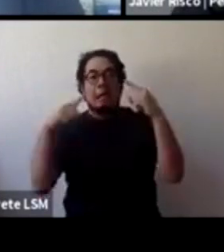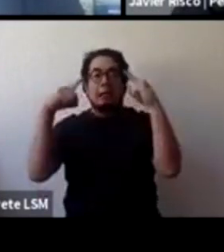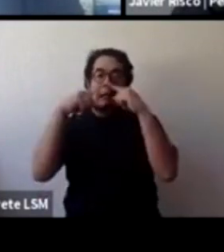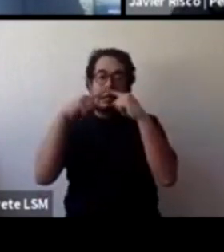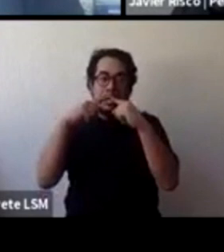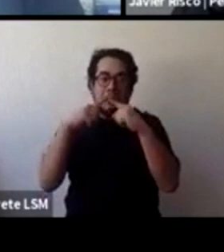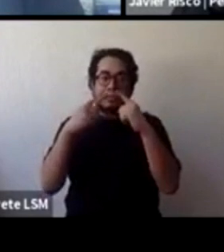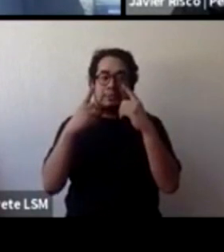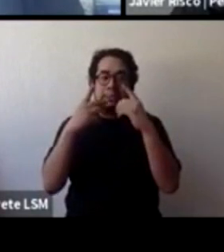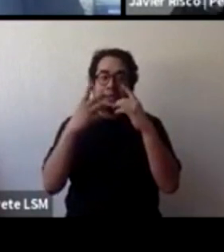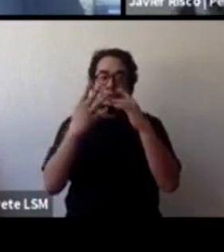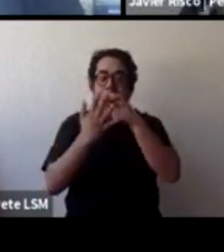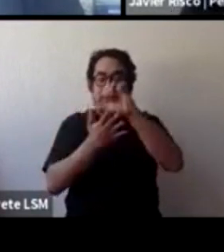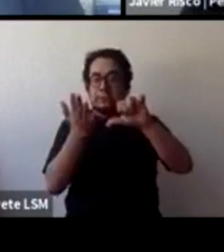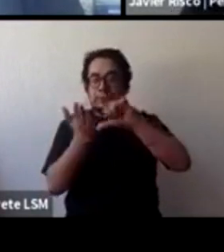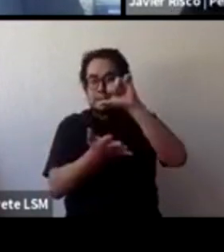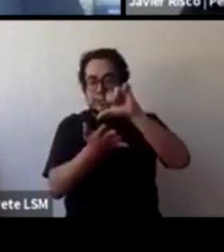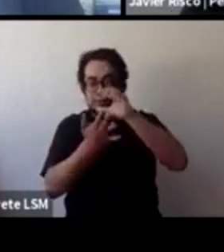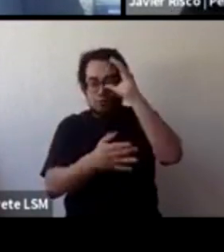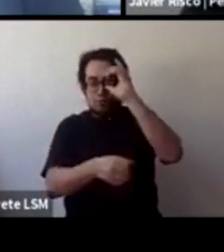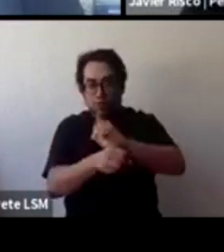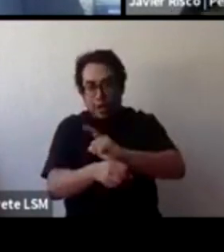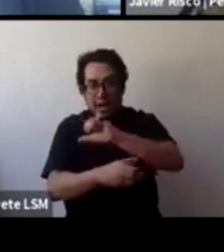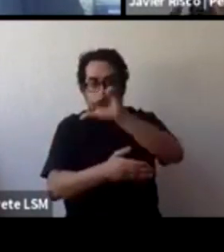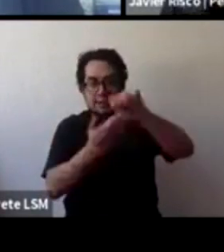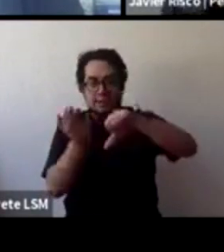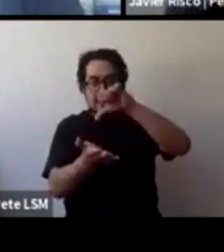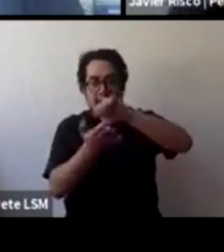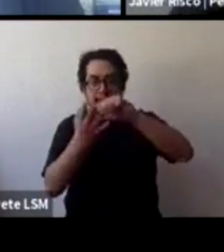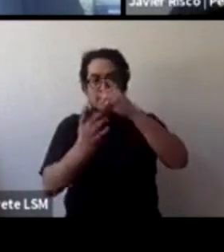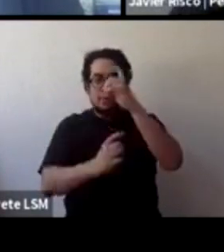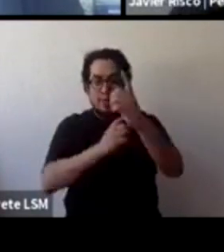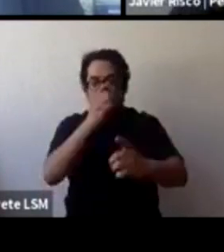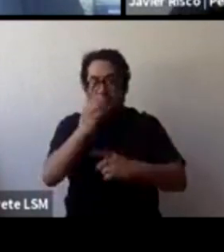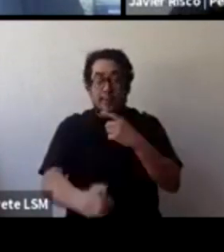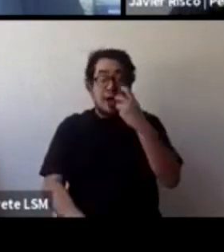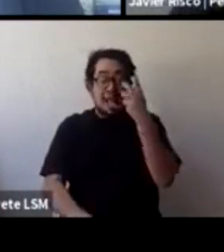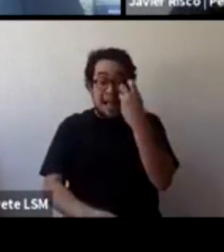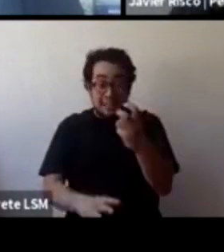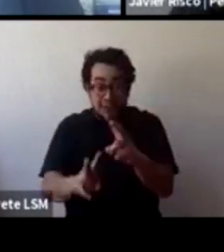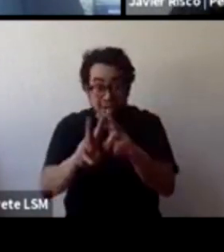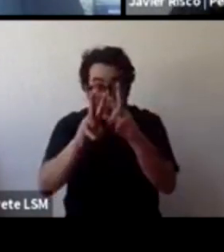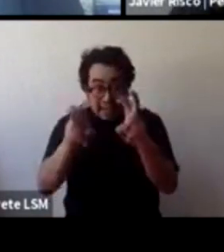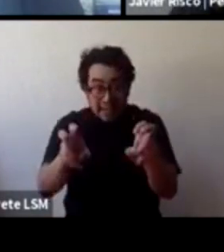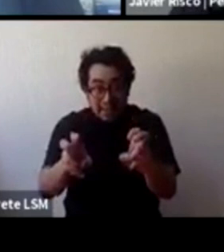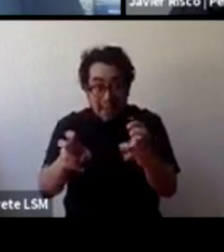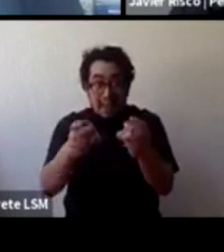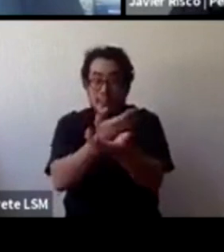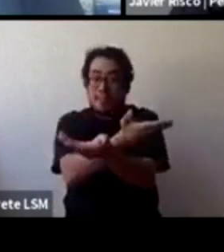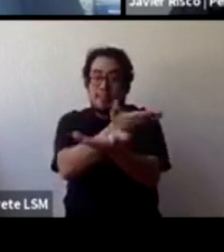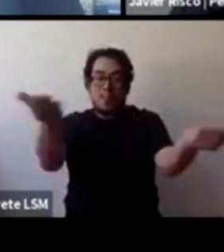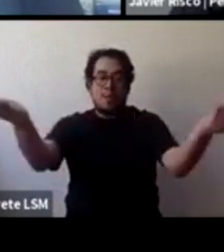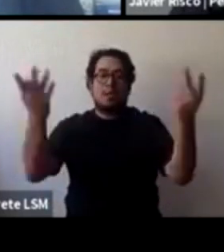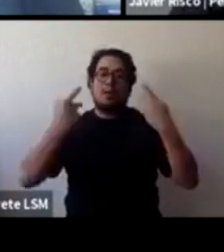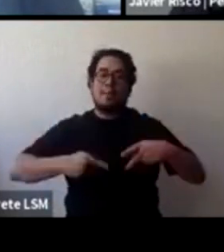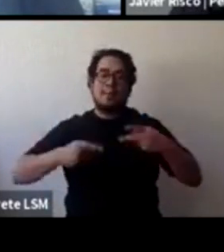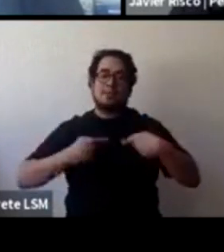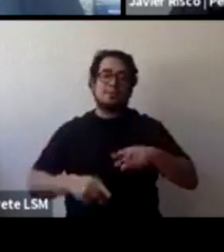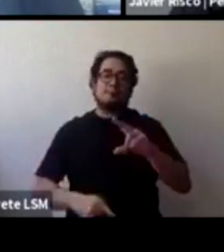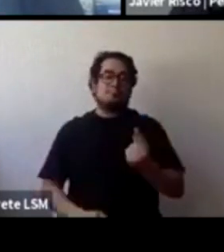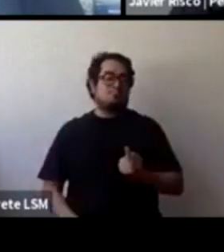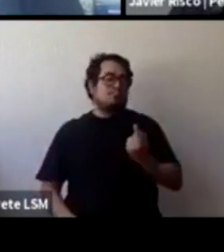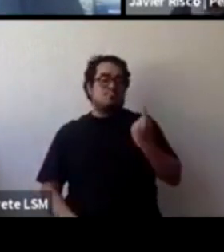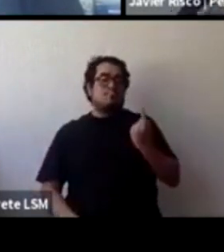centros culturales y deportivos porque la verdad como hemos visto este es un problema de todos y todos en todos también está una